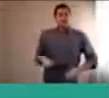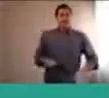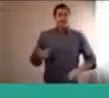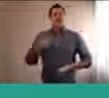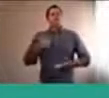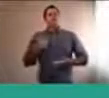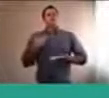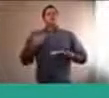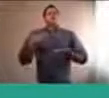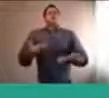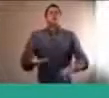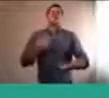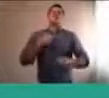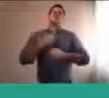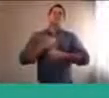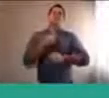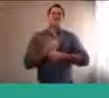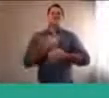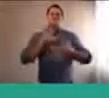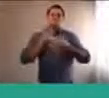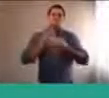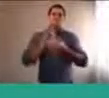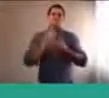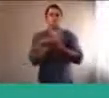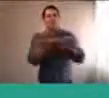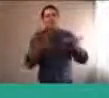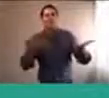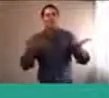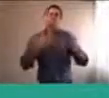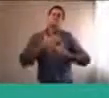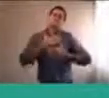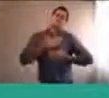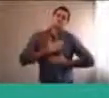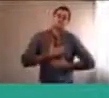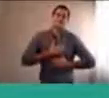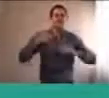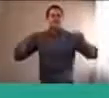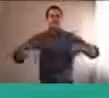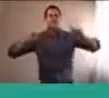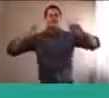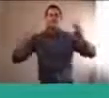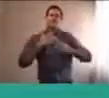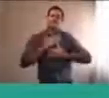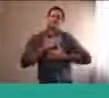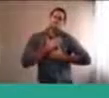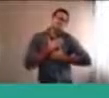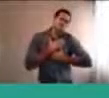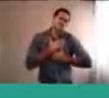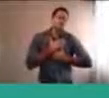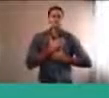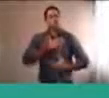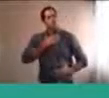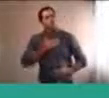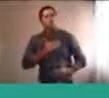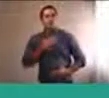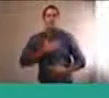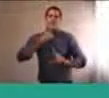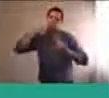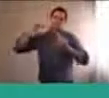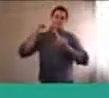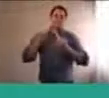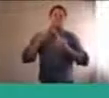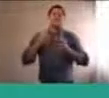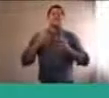ustedes y la verdad esto tiene que ver con una temática que nos apasiona, que venimos trabajando hace más de 10